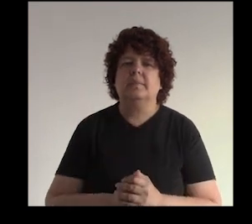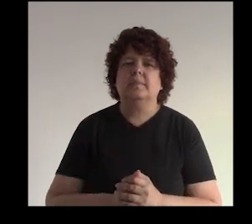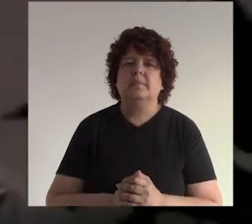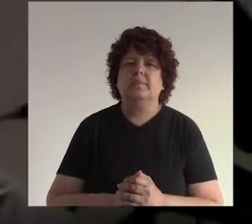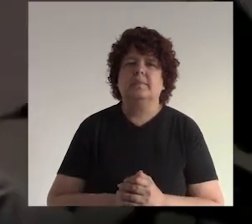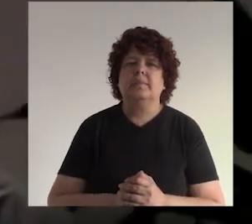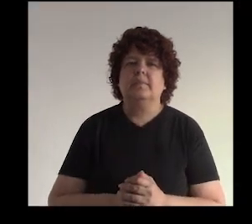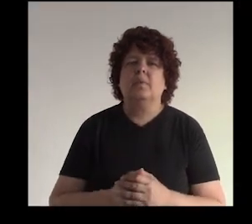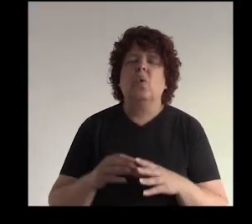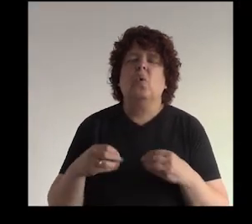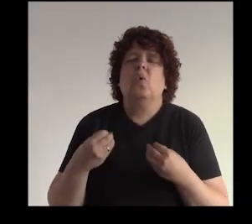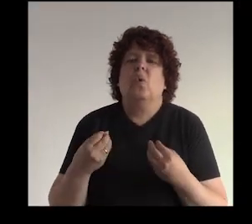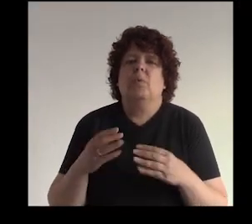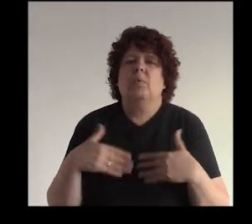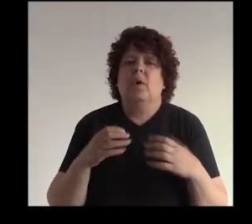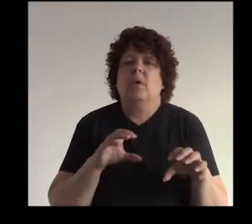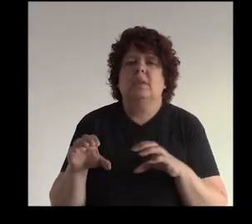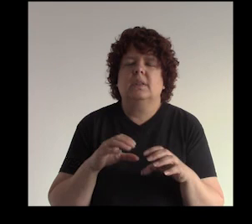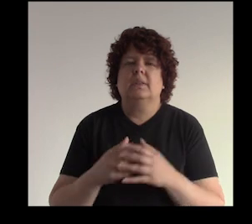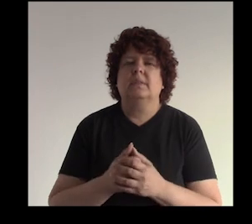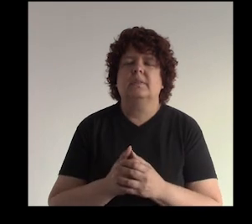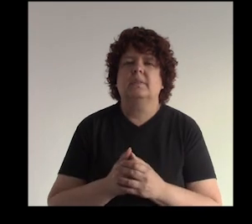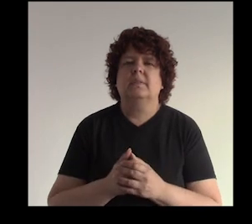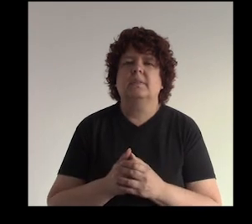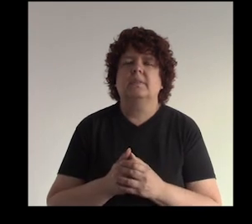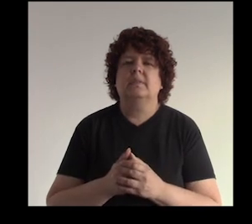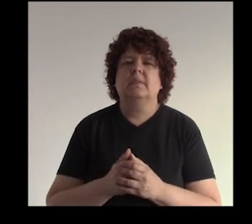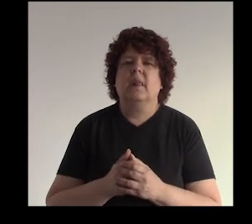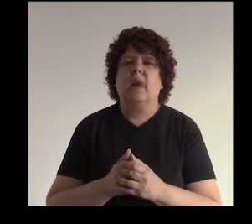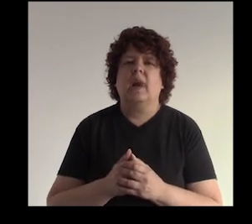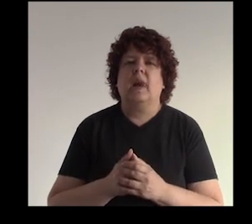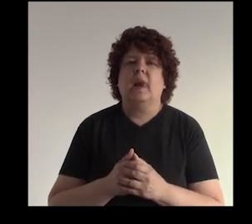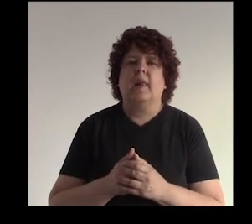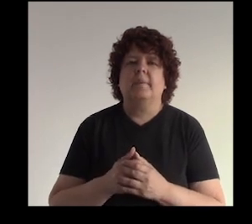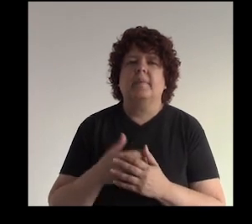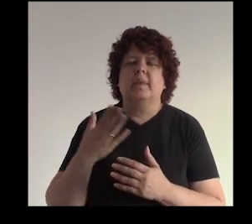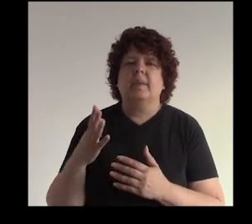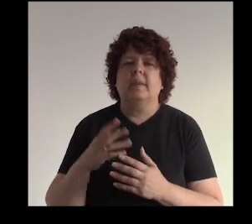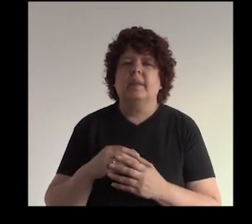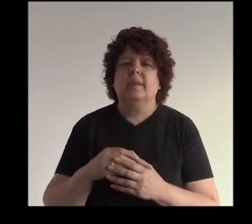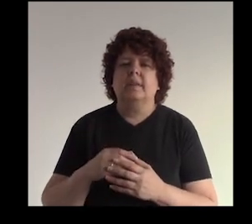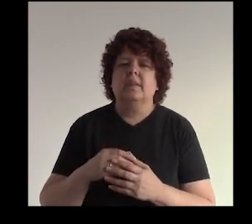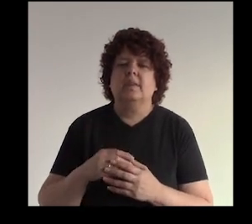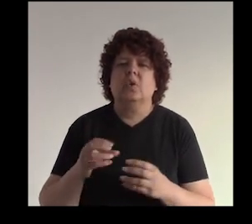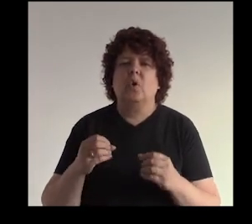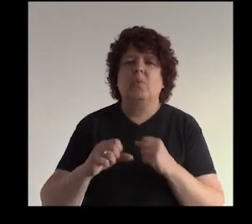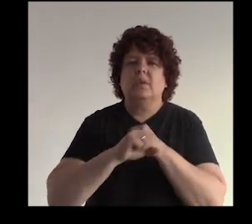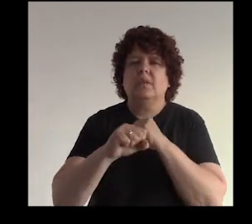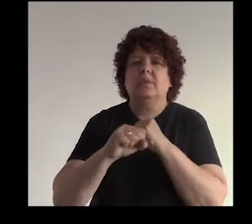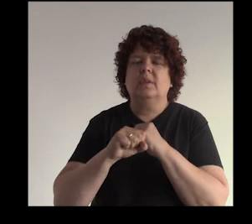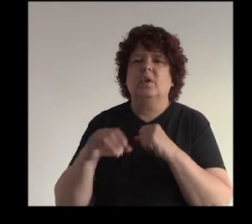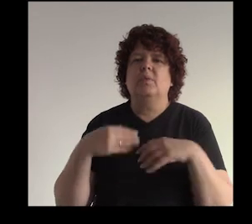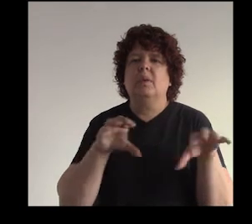ok Judy y cómo puedo hacerlo ok ok Judy sí Judy te hemos escuchado tu pregunta es cómo